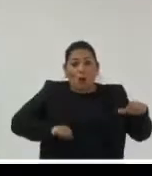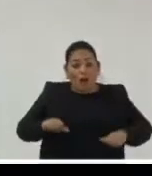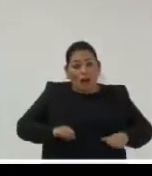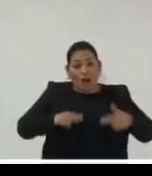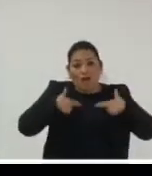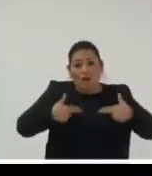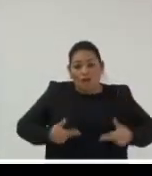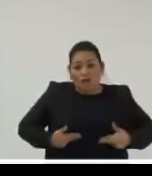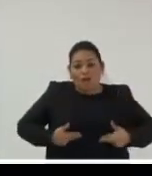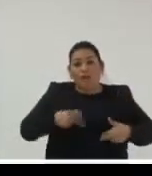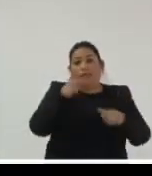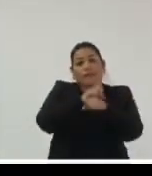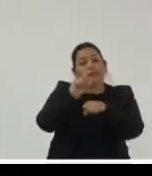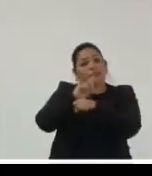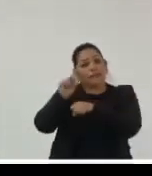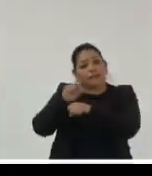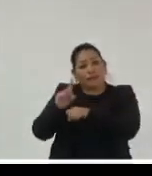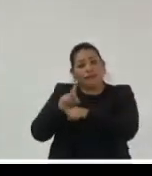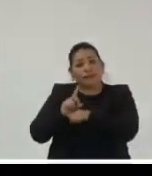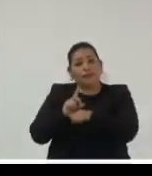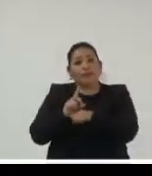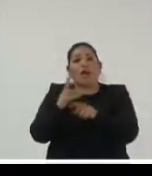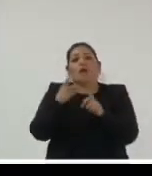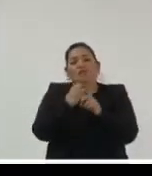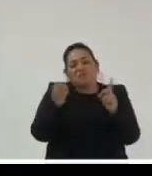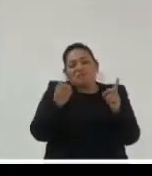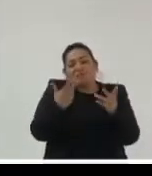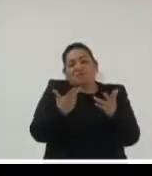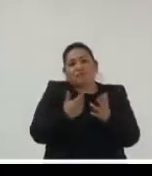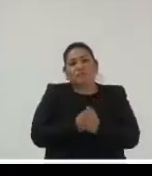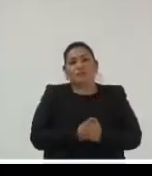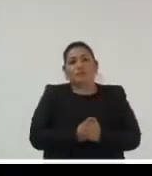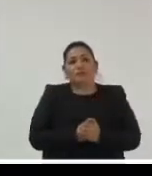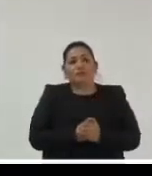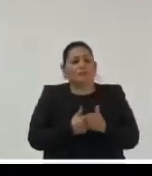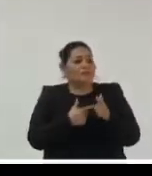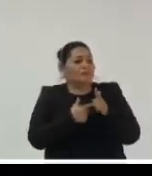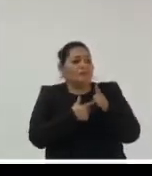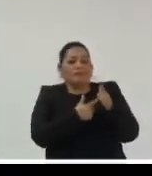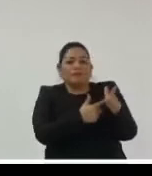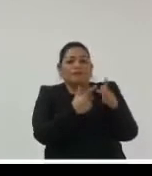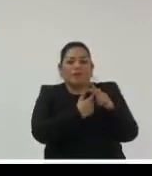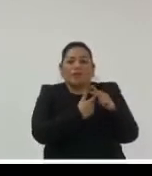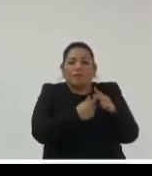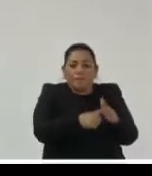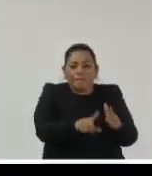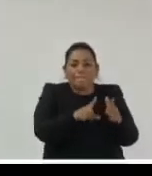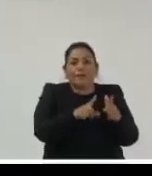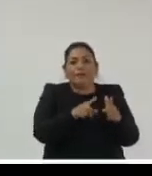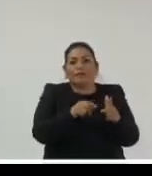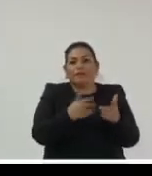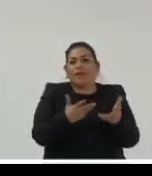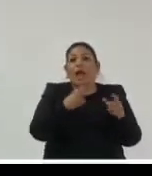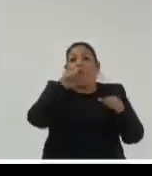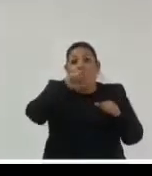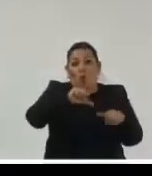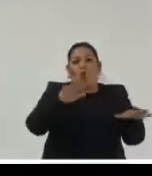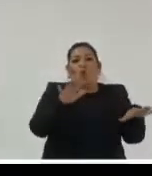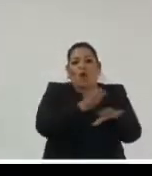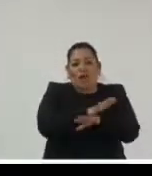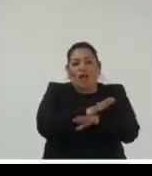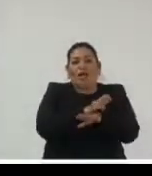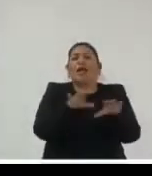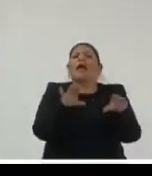en nuestro día a día en nuestro quehacer ordinario tienen siguen siendo la principal evidencia lo que cambia es que ahora es la